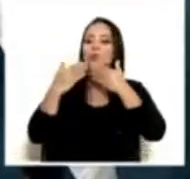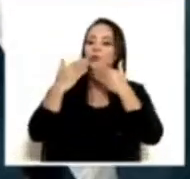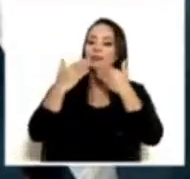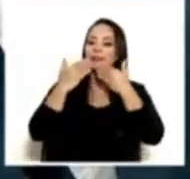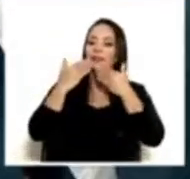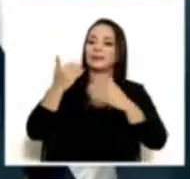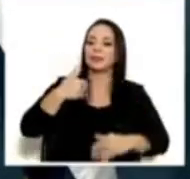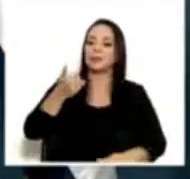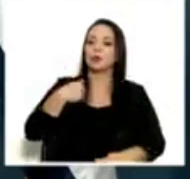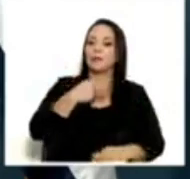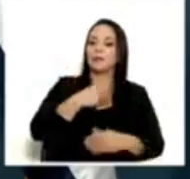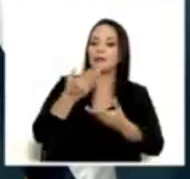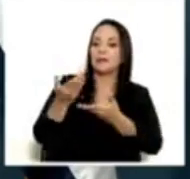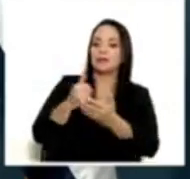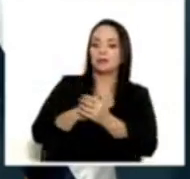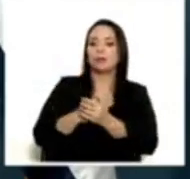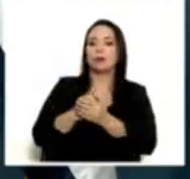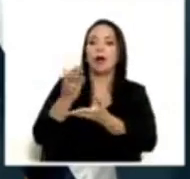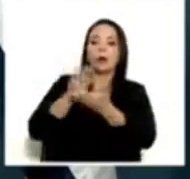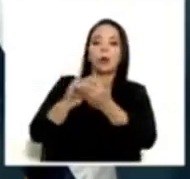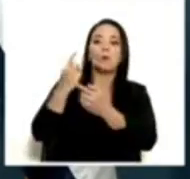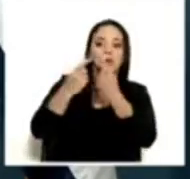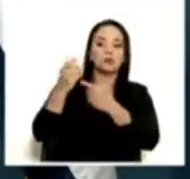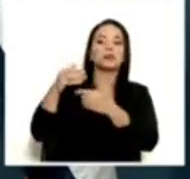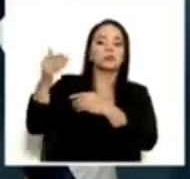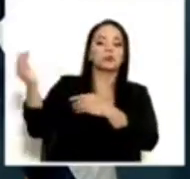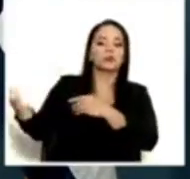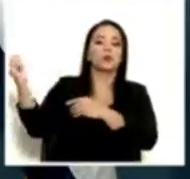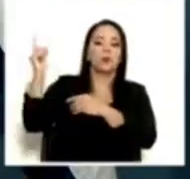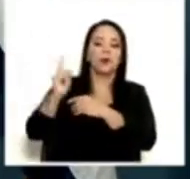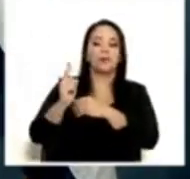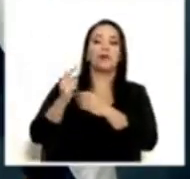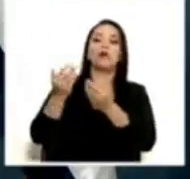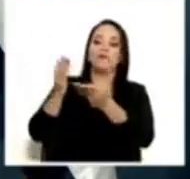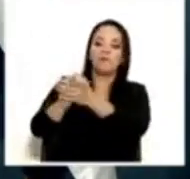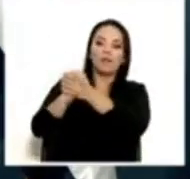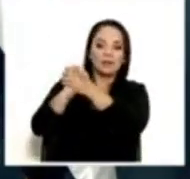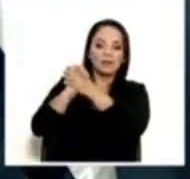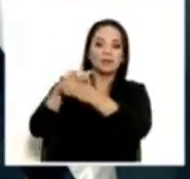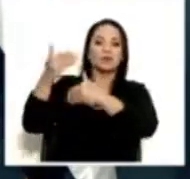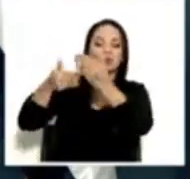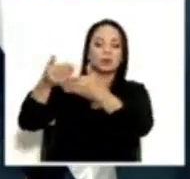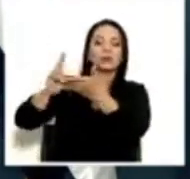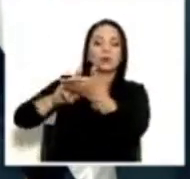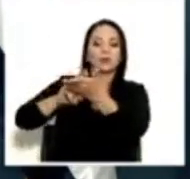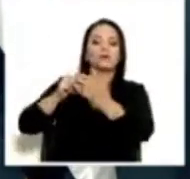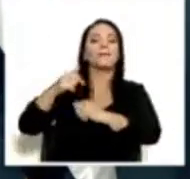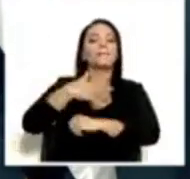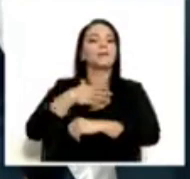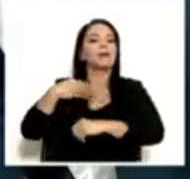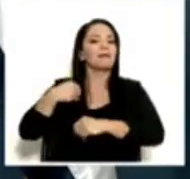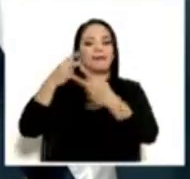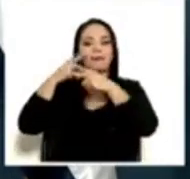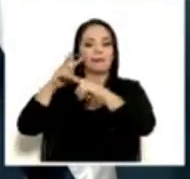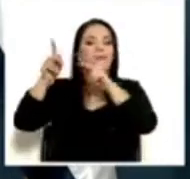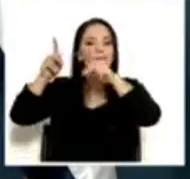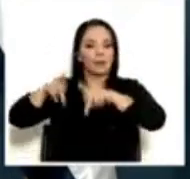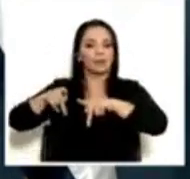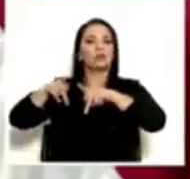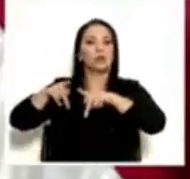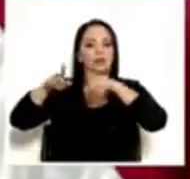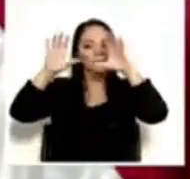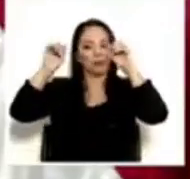hubiese preguntas, vuelve. Lo felicito por el proceso de reclutamiento. Me encanta ver diplomáticos de